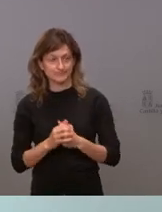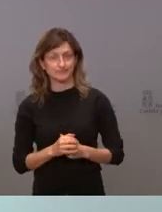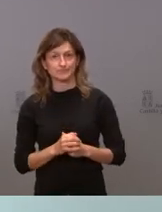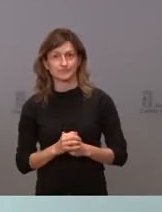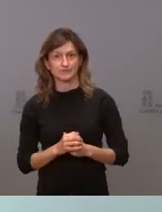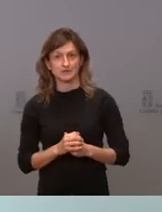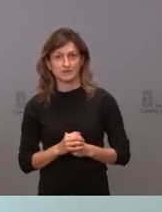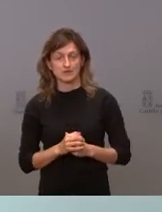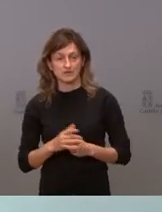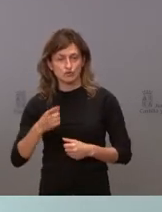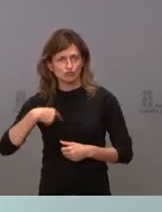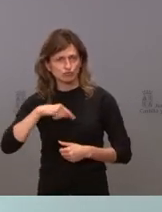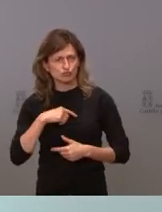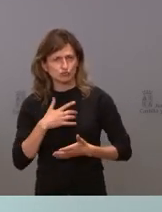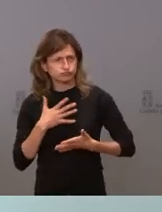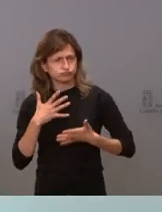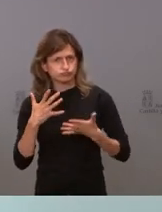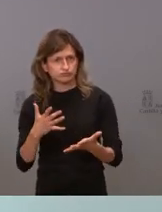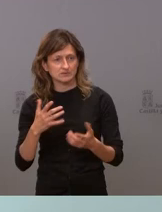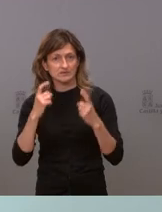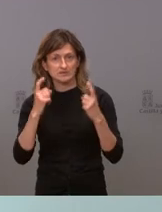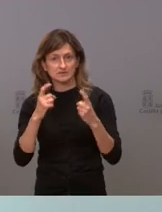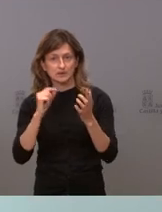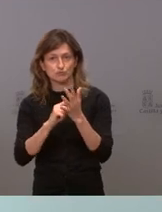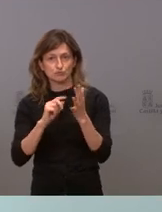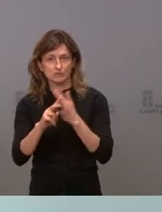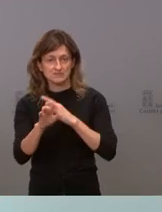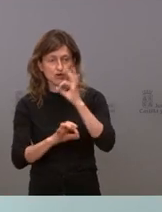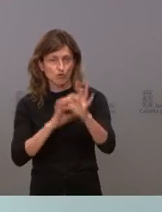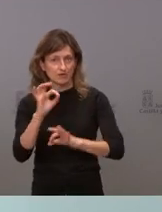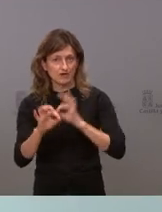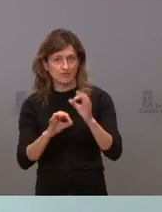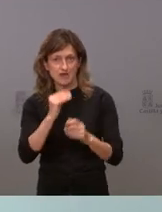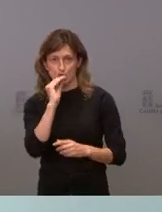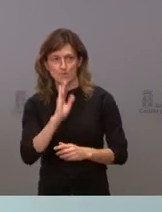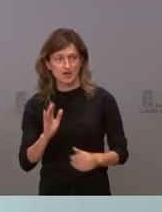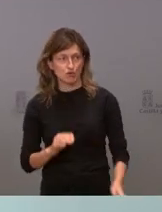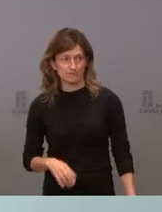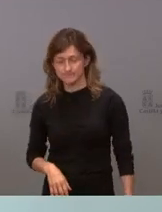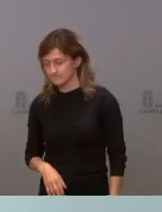pondremos todo lo que esté en nuestras manos para que salga desde el punto de vista de la organización lo mejor